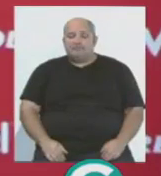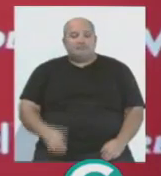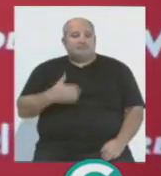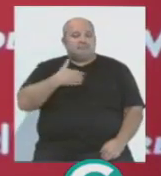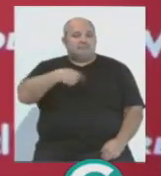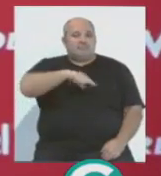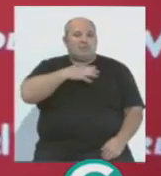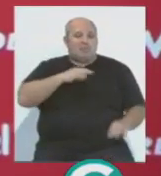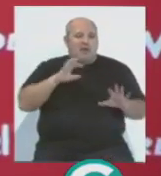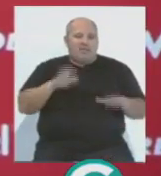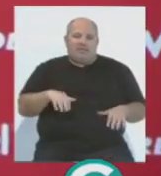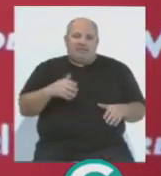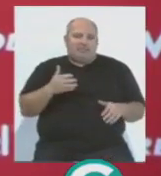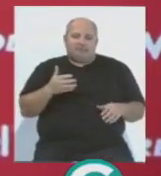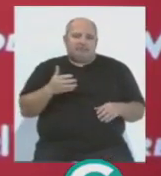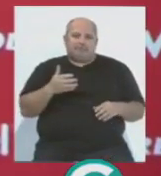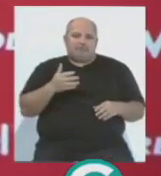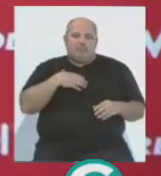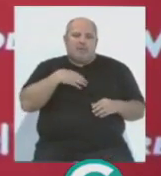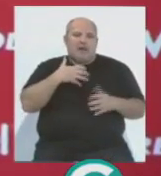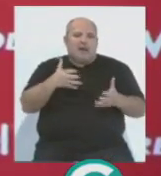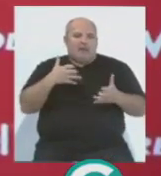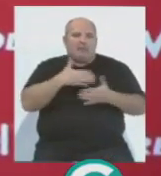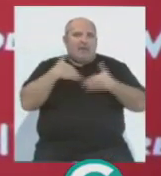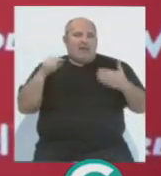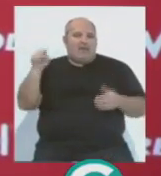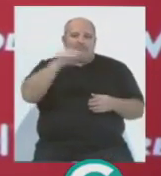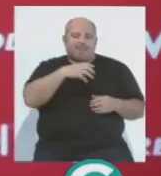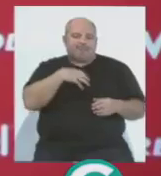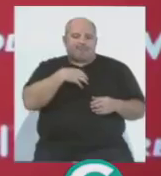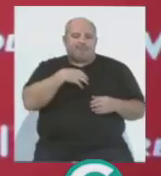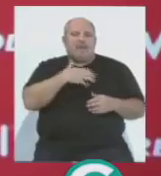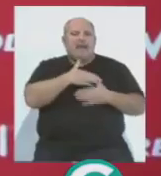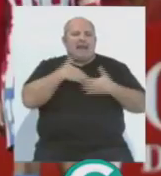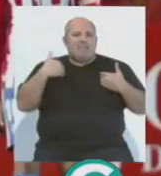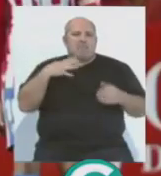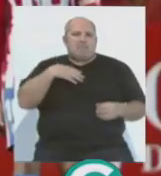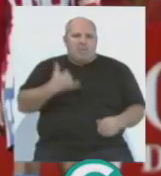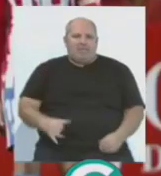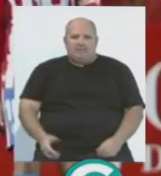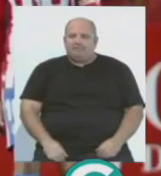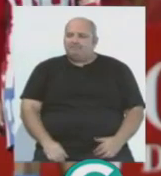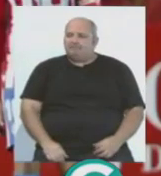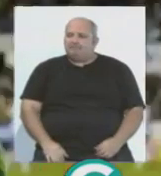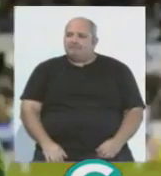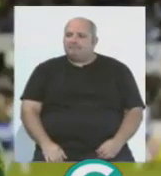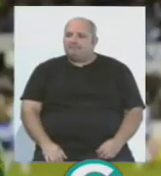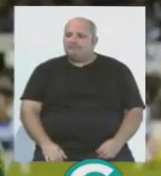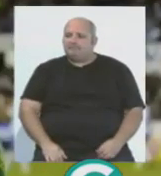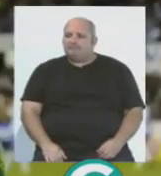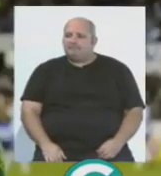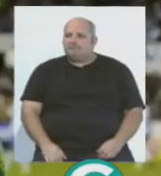Nosotros somos el Cádiz y no podemos ganar donde queremos, donde queramos. Podemos ganar donde podamos. Cádiz Club de Fútbol.